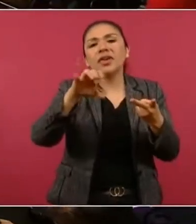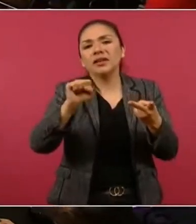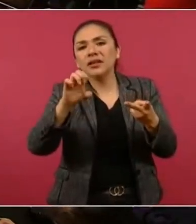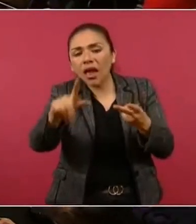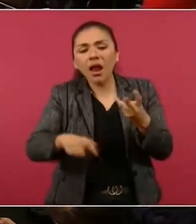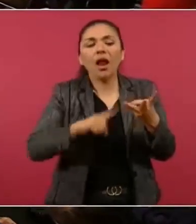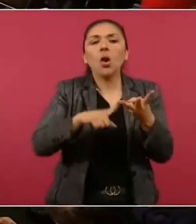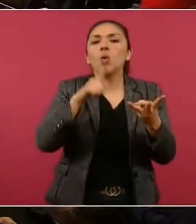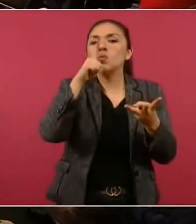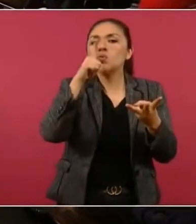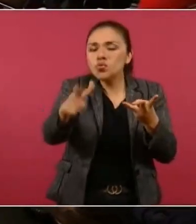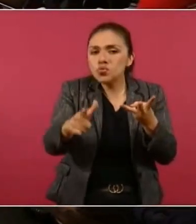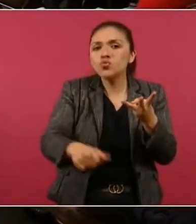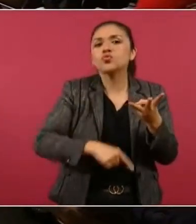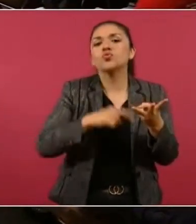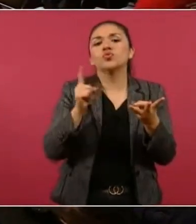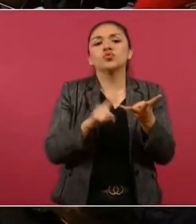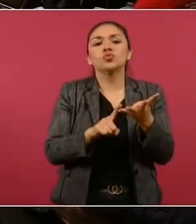en luz.